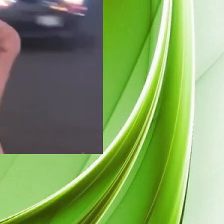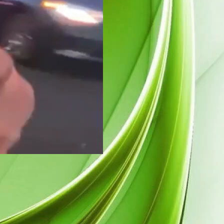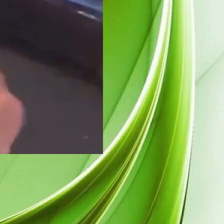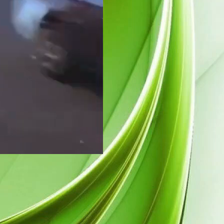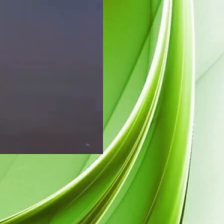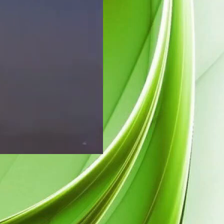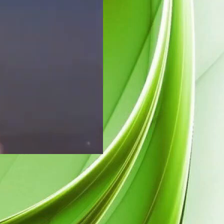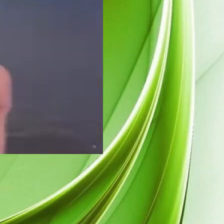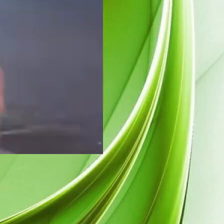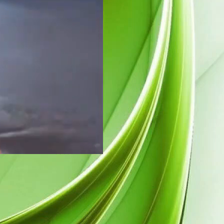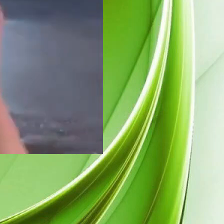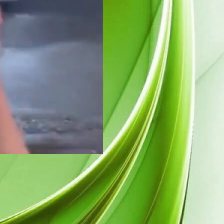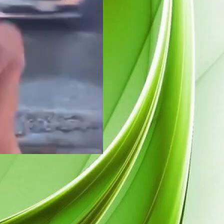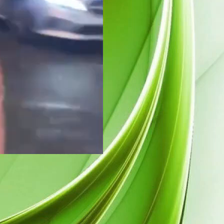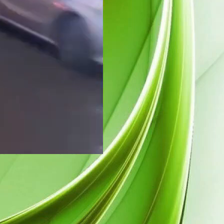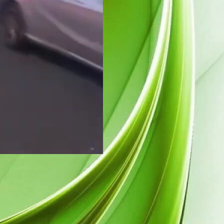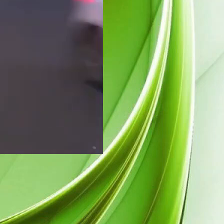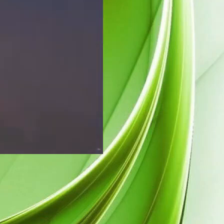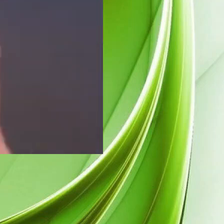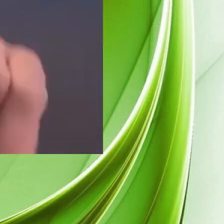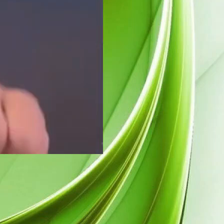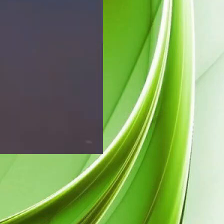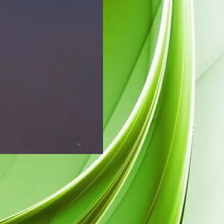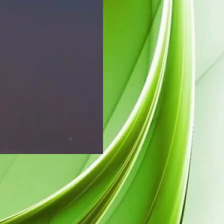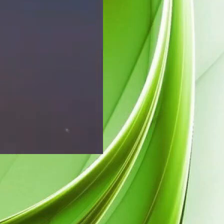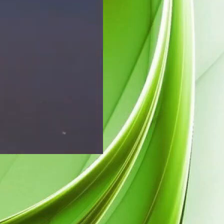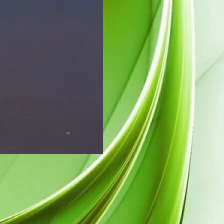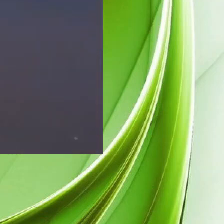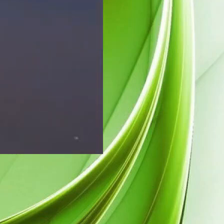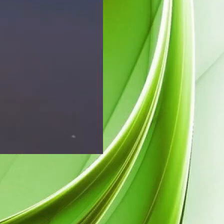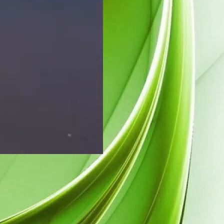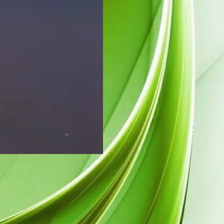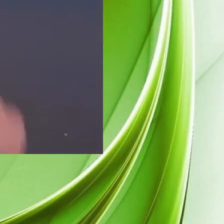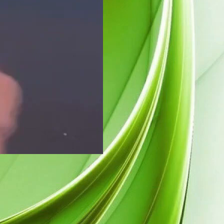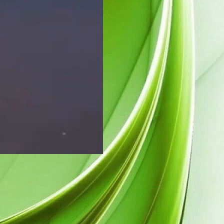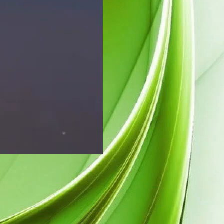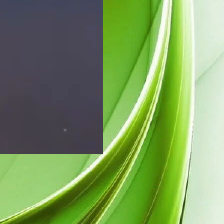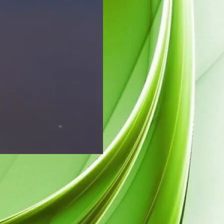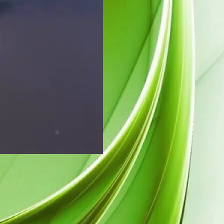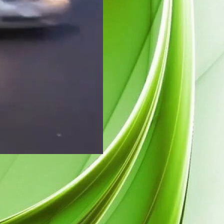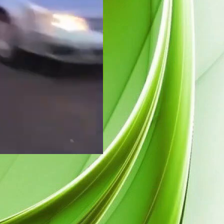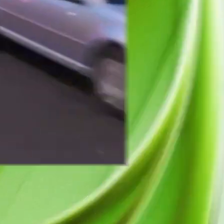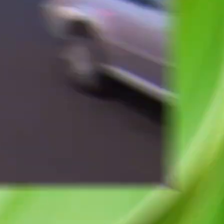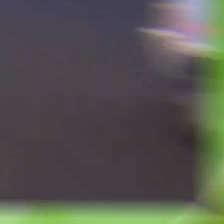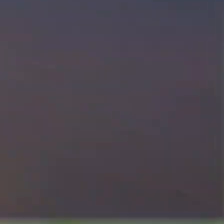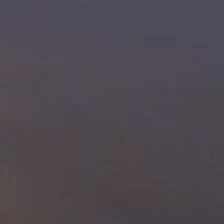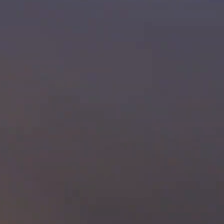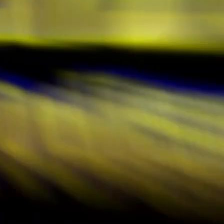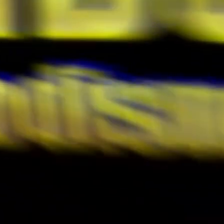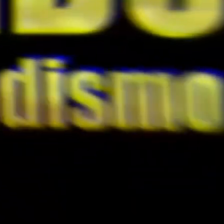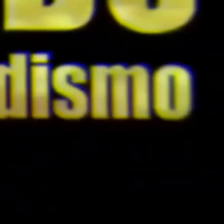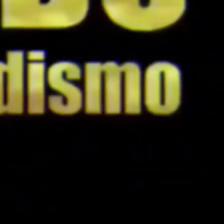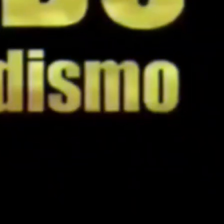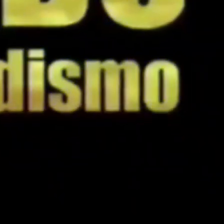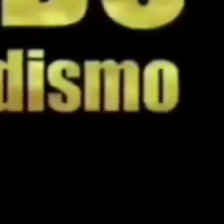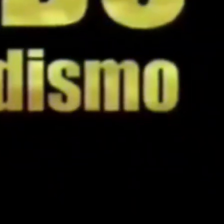abiertamente para correr, para hacer ejercicio, incluso para nada. Simplemente para nutrirse bien y llevar una vida más saludable.